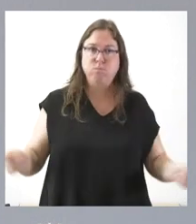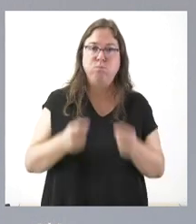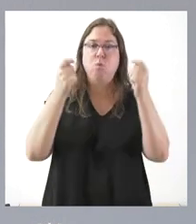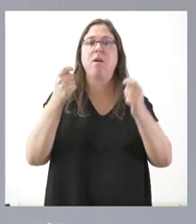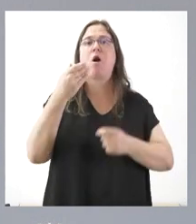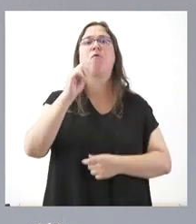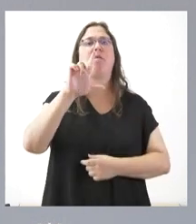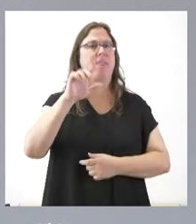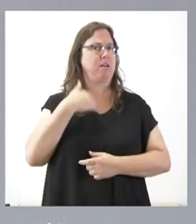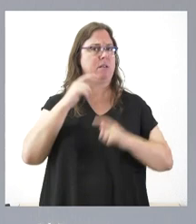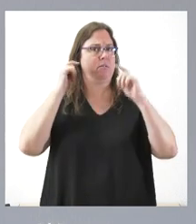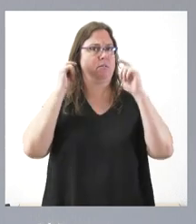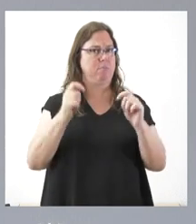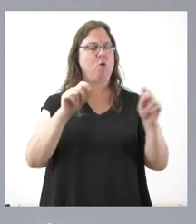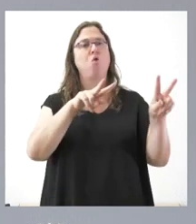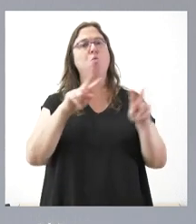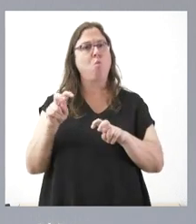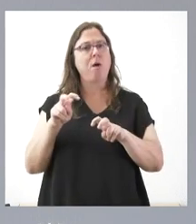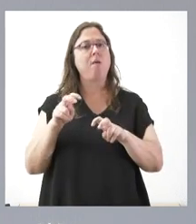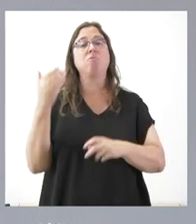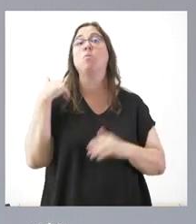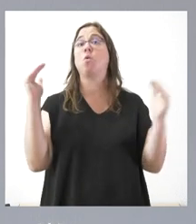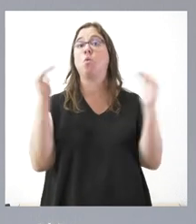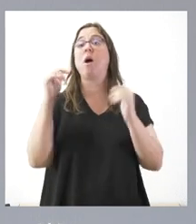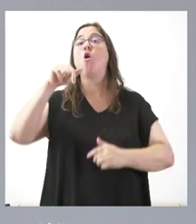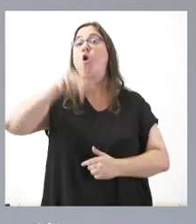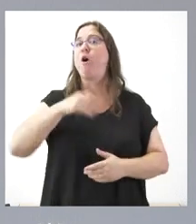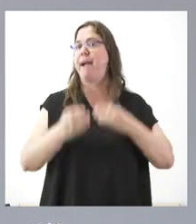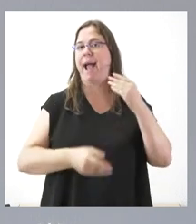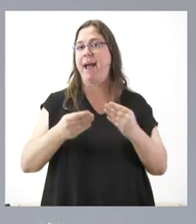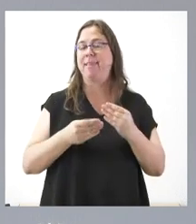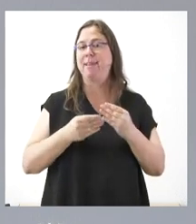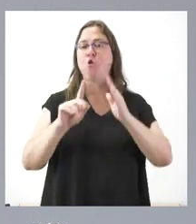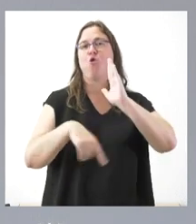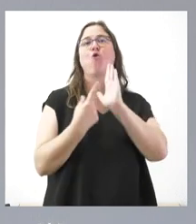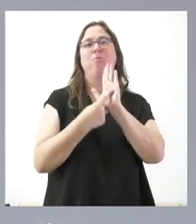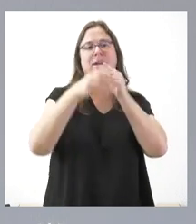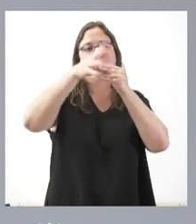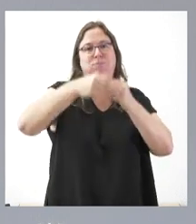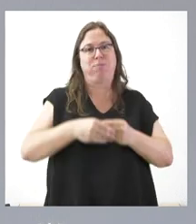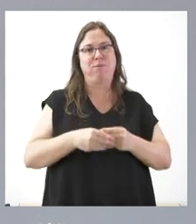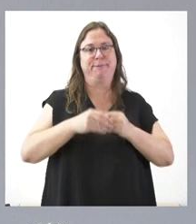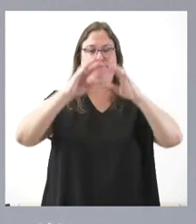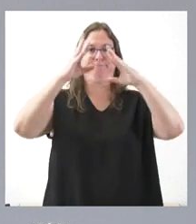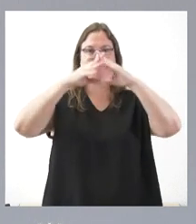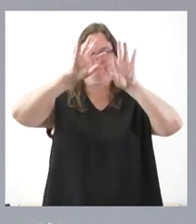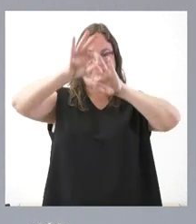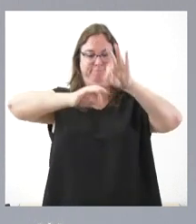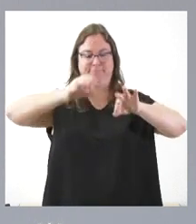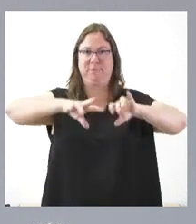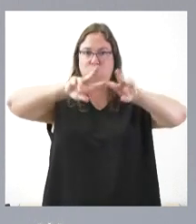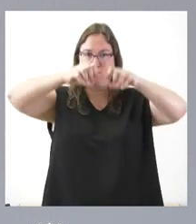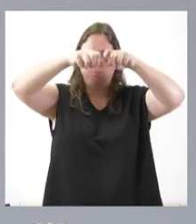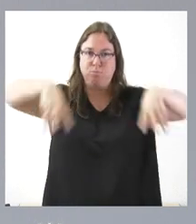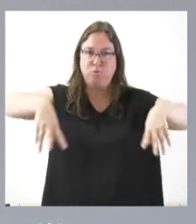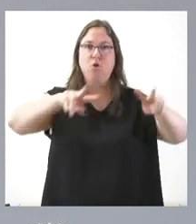oficial de la comunidad su nombramiento en el pasado jueves y hoy lo que hacemos es completar el nuevo organigrama, los nuevos nombramientos,